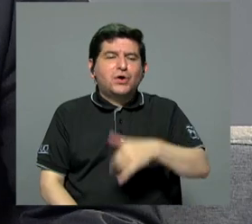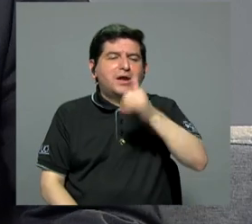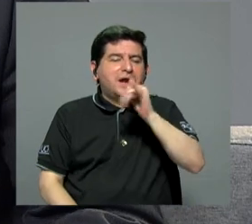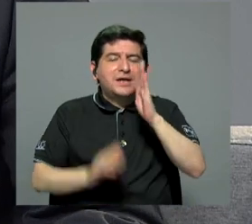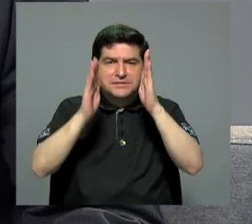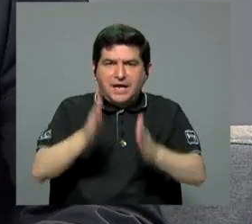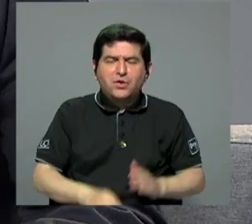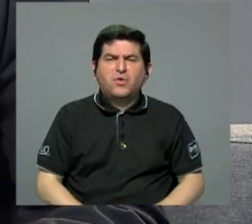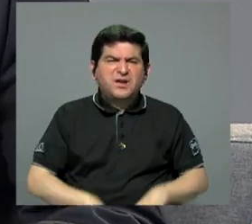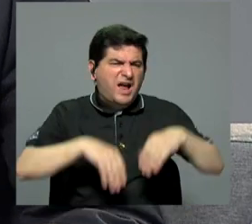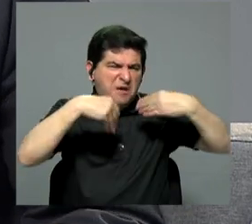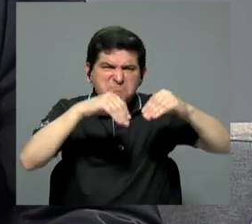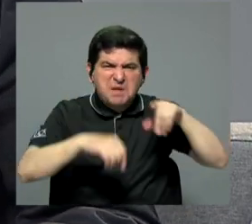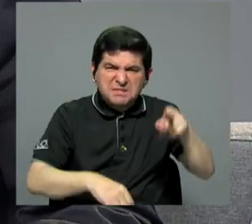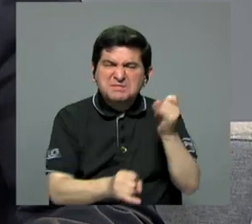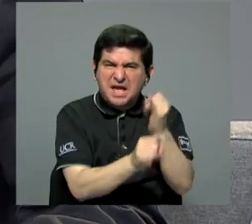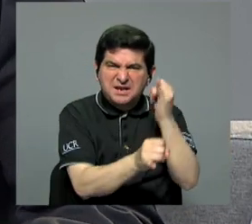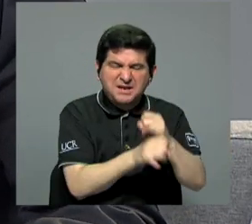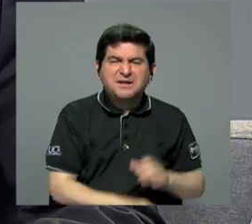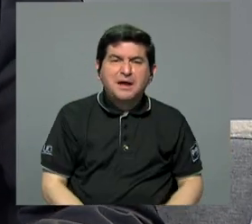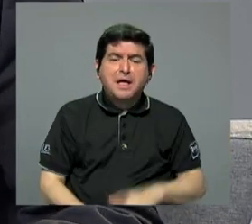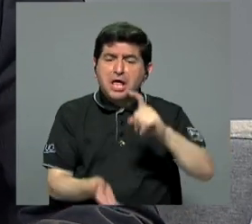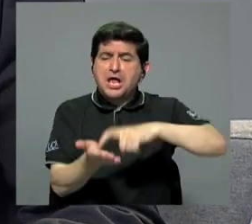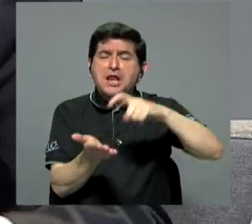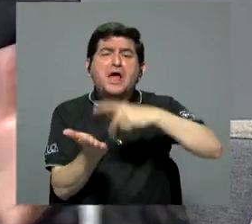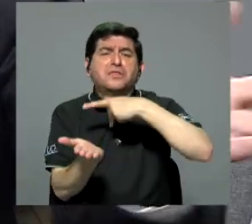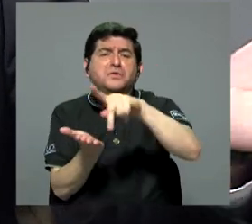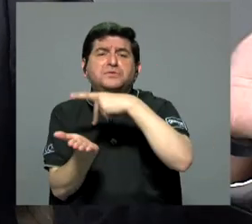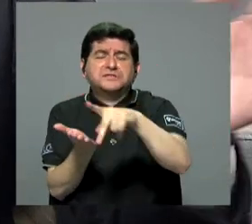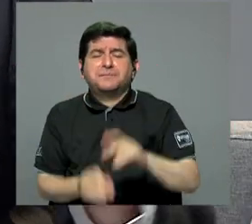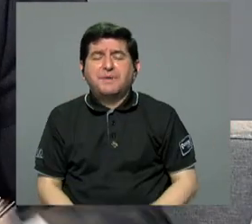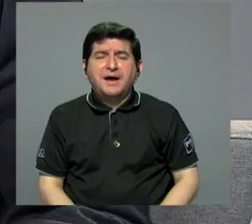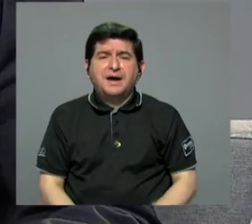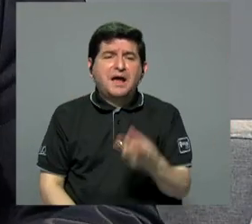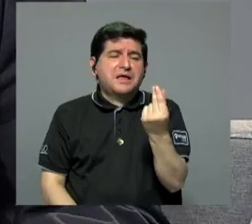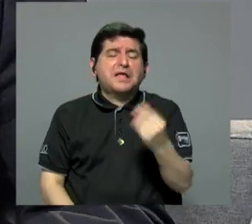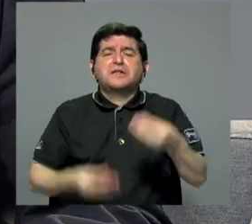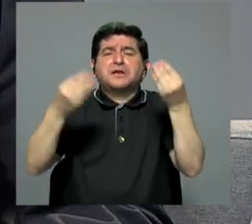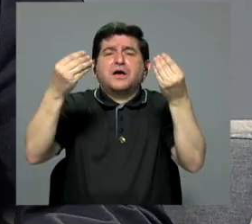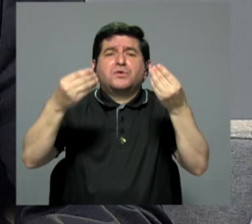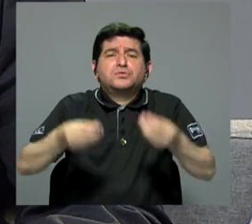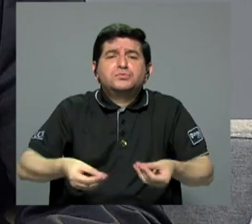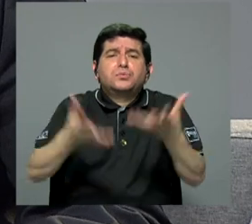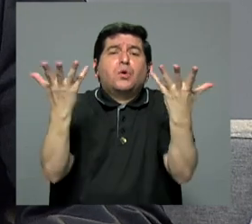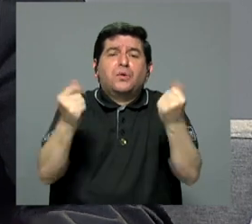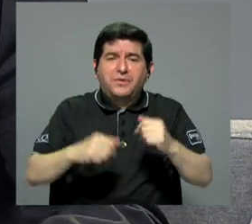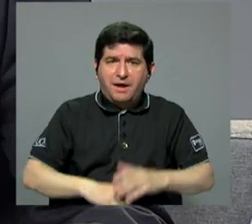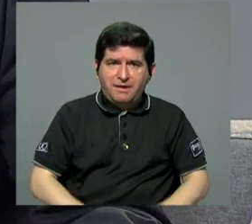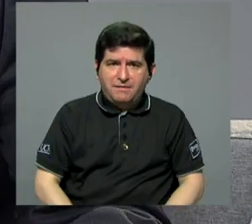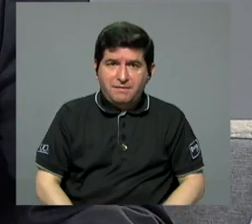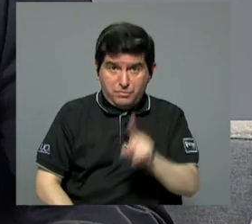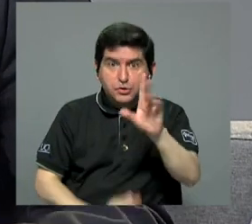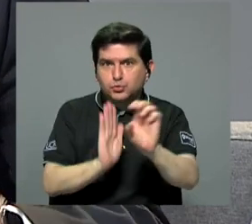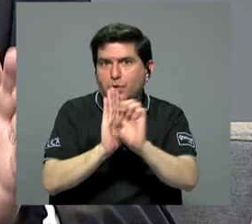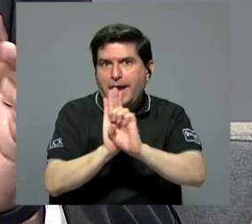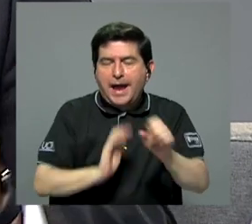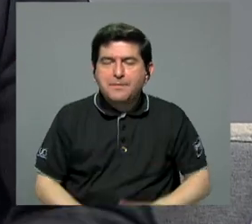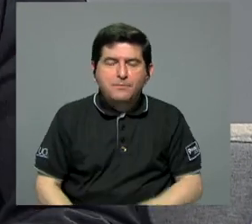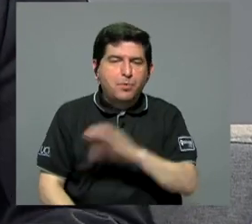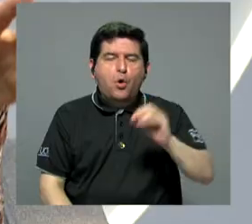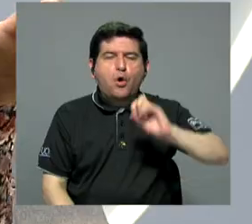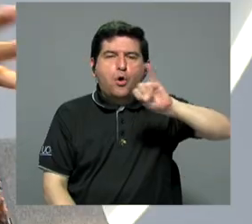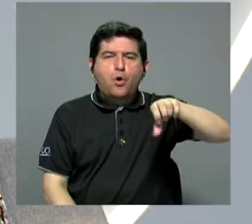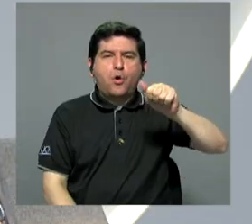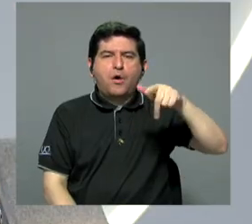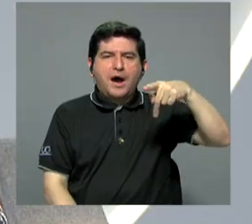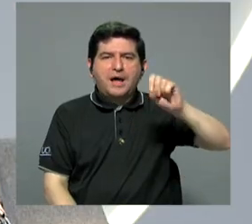FANAL y le damos la plata a la Caja del Seguro y el Estado paga la deuda. Y sobraría plata, sobraría plata, por poner un ejemplo. Nada